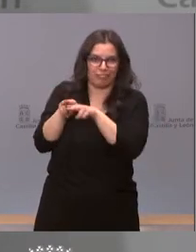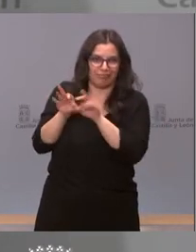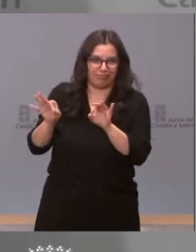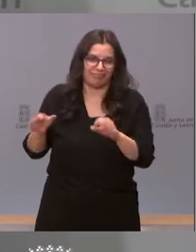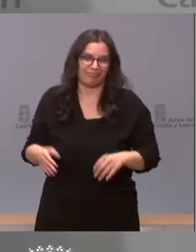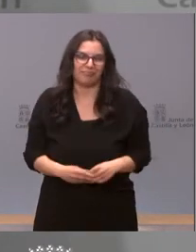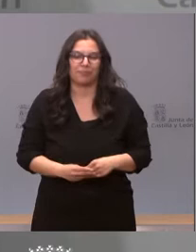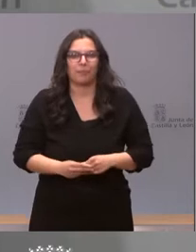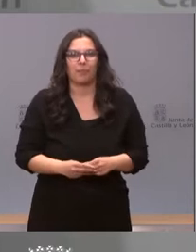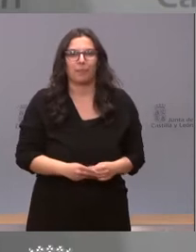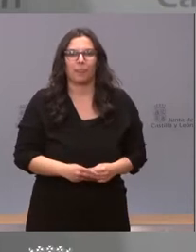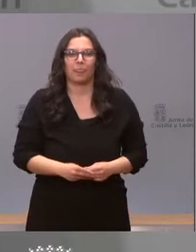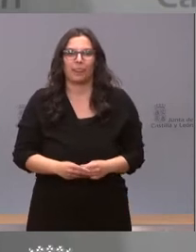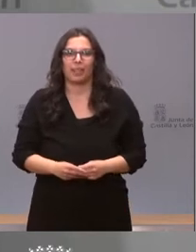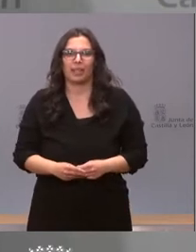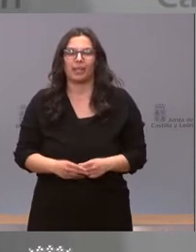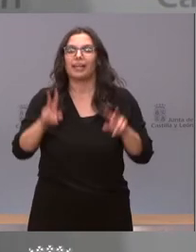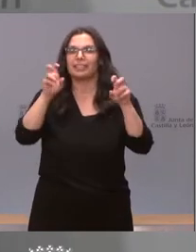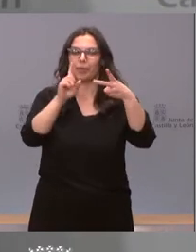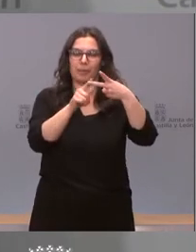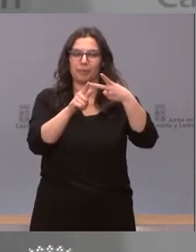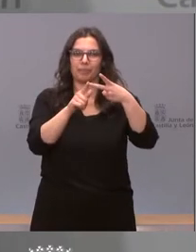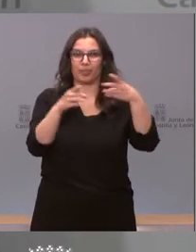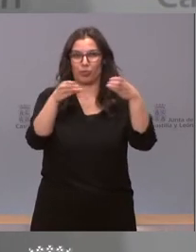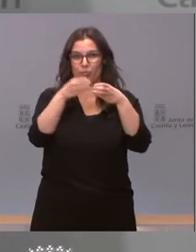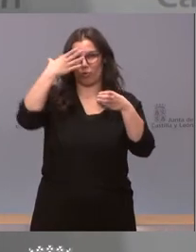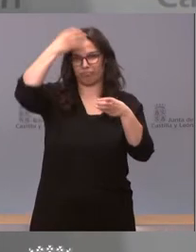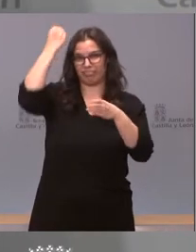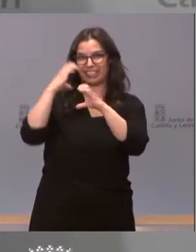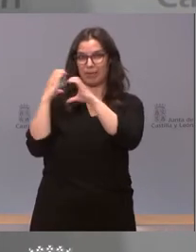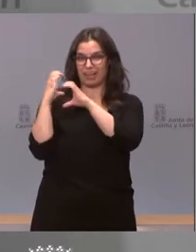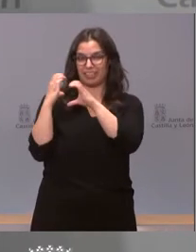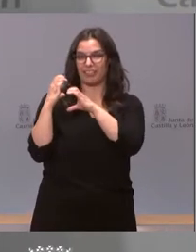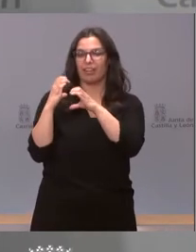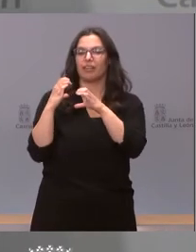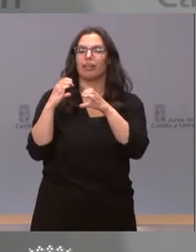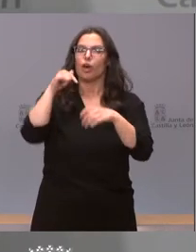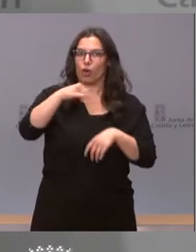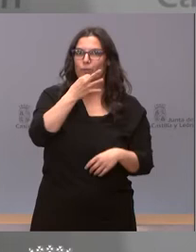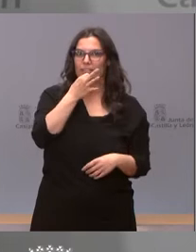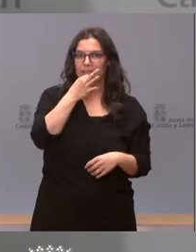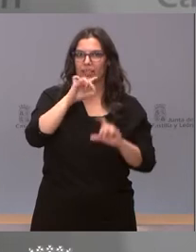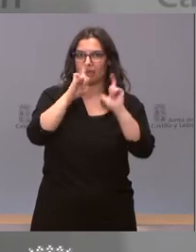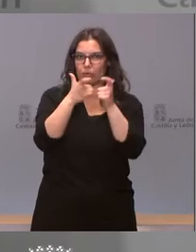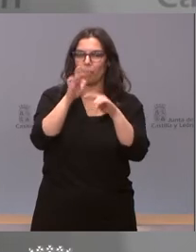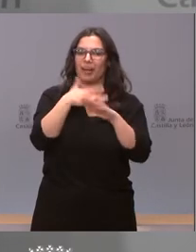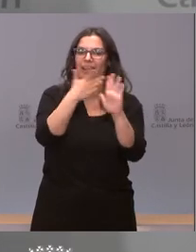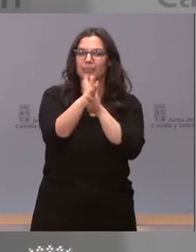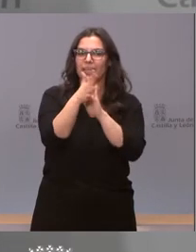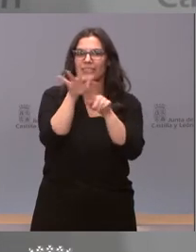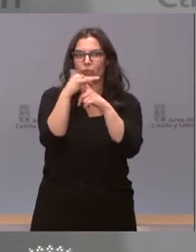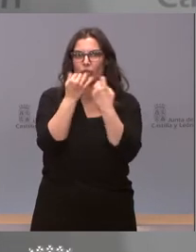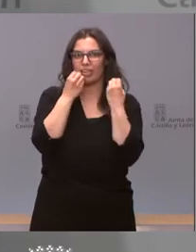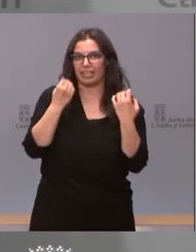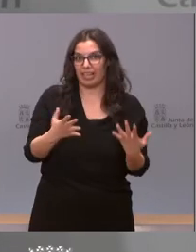Lo normal, sobre el asunto de las cofradías, esta tarde nos vamos a reunir para explicarles cómo está la situación después